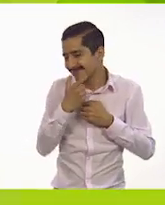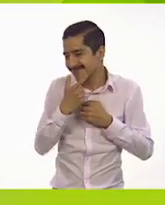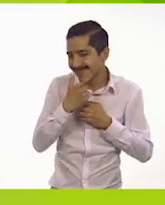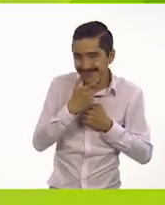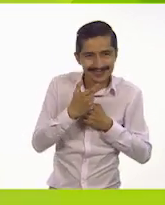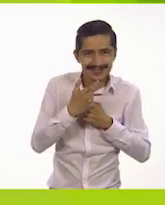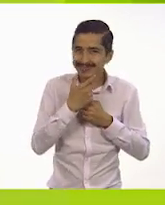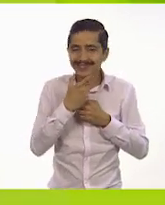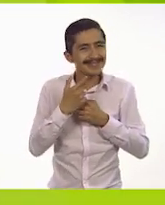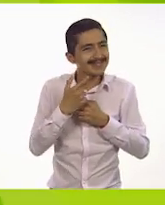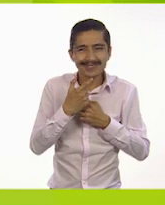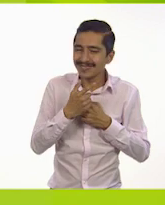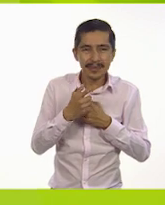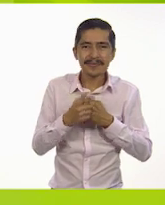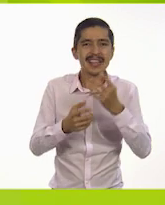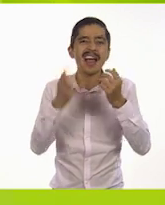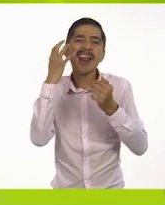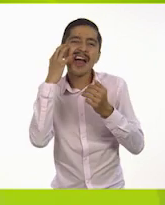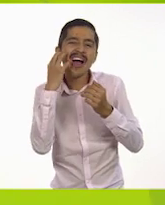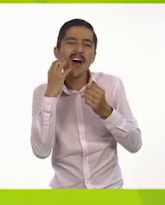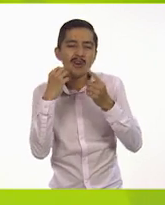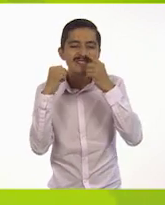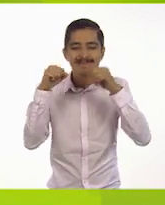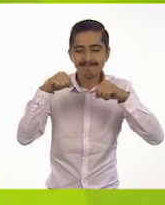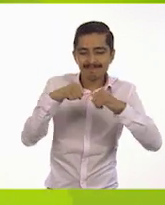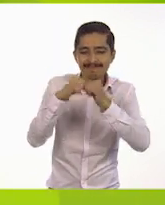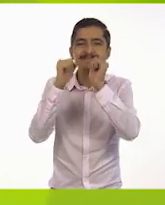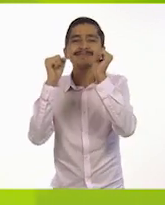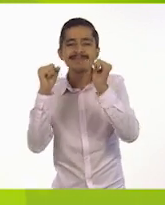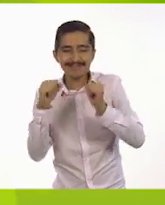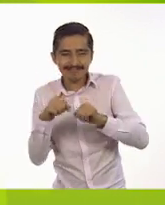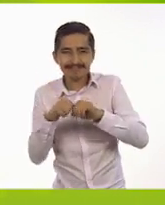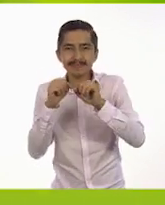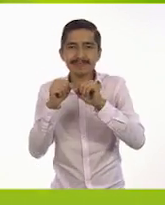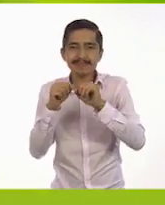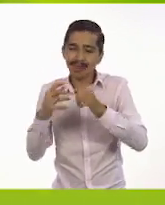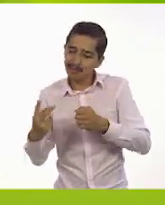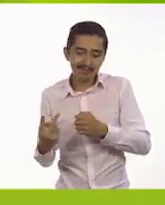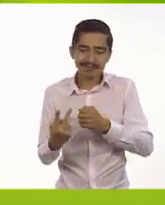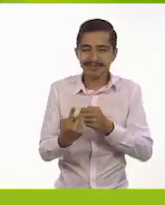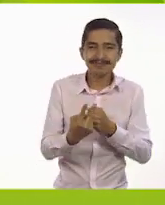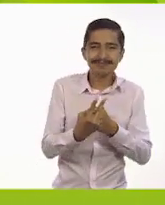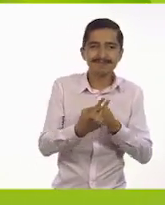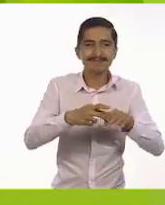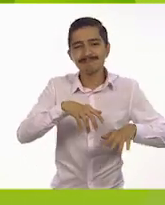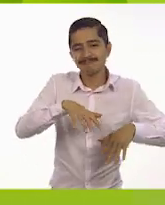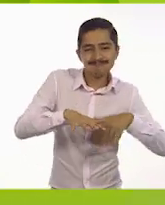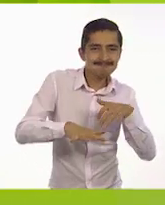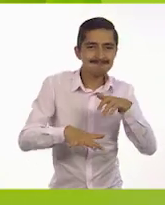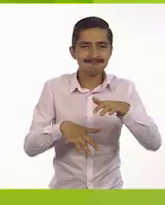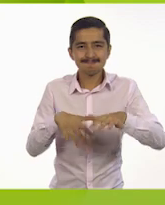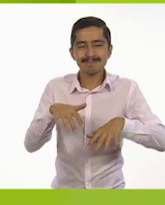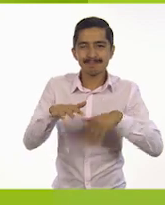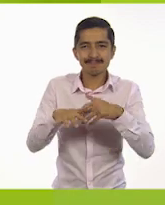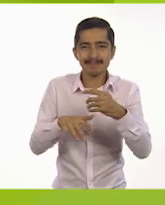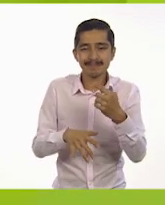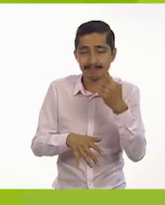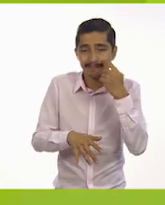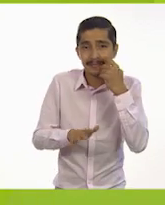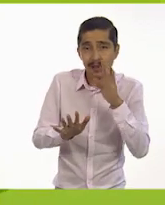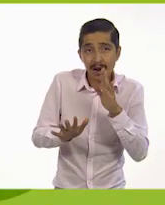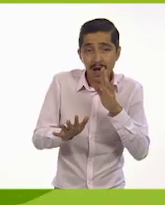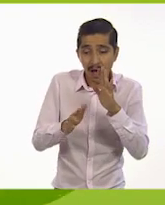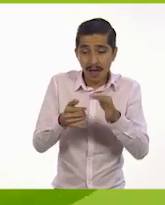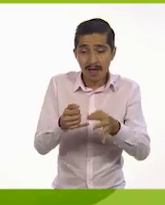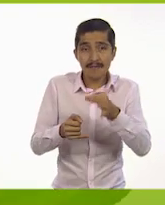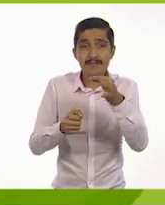Empujó tiernamente al león con su nariz y se lo llevó con ella. Ah, de amor. Y ahí es